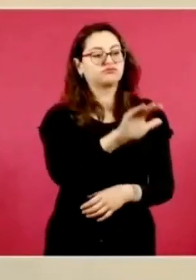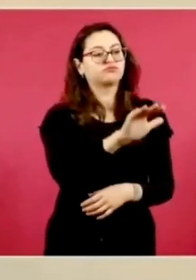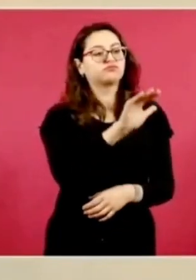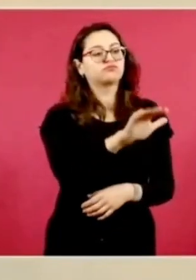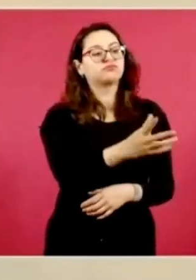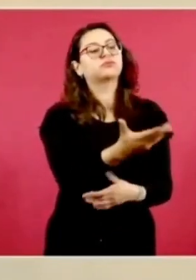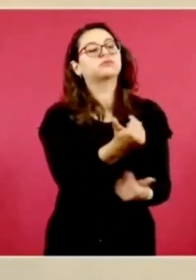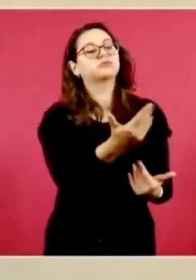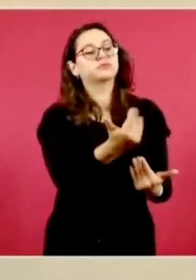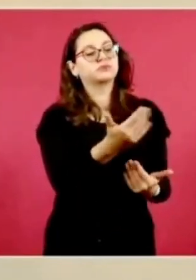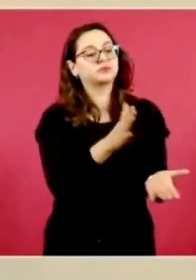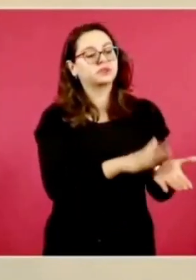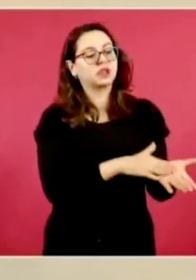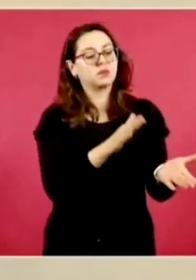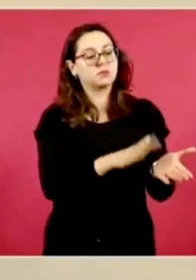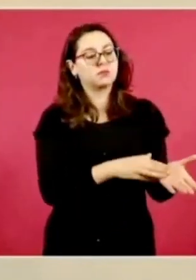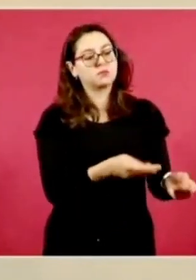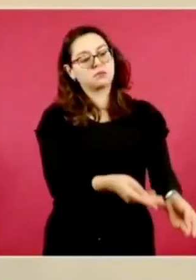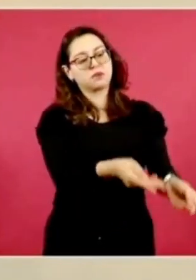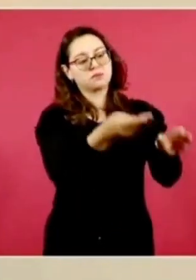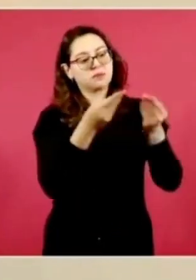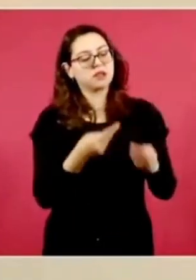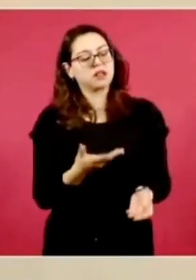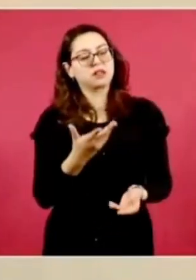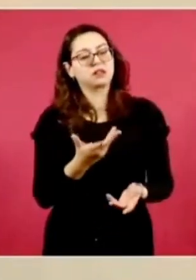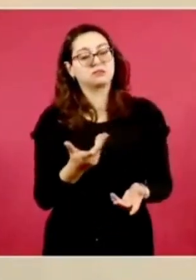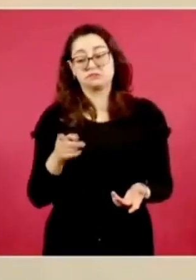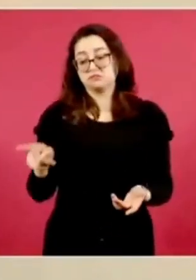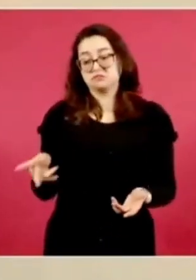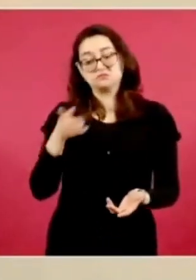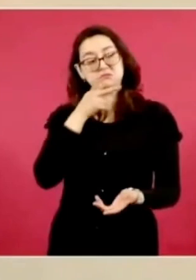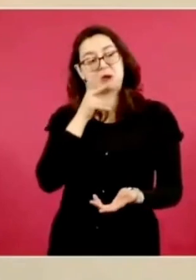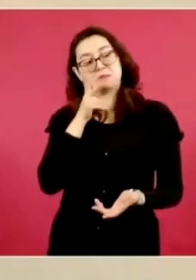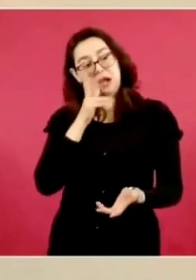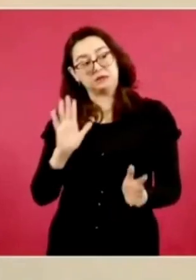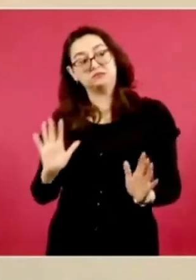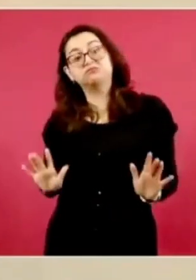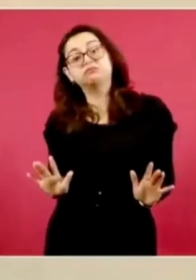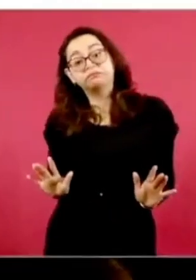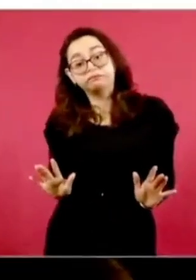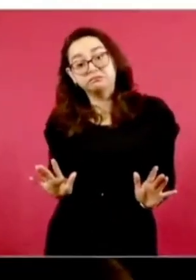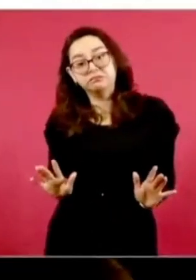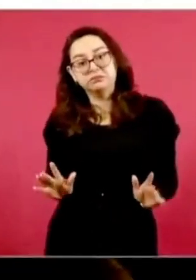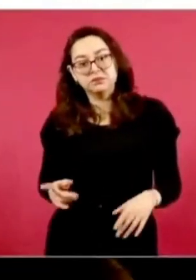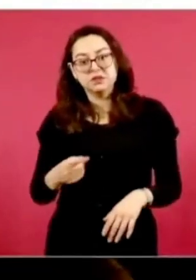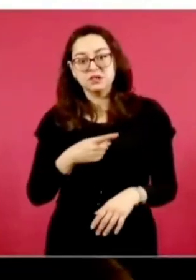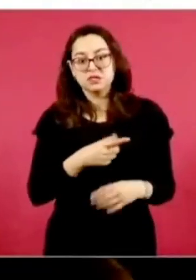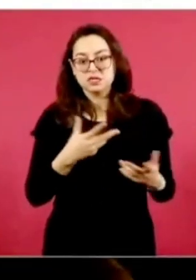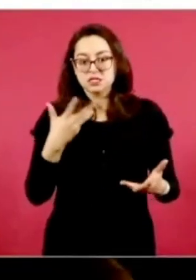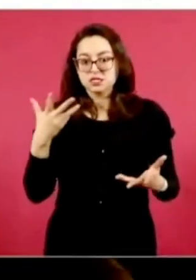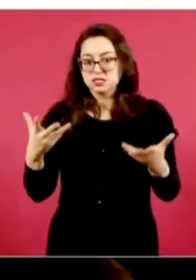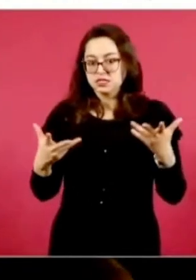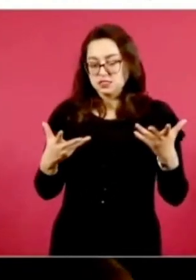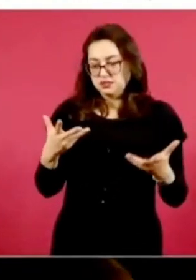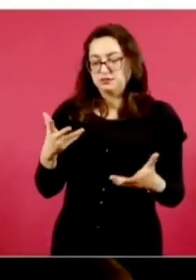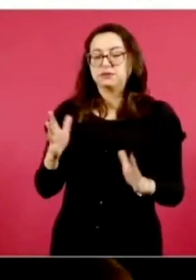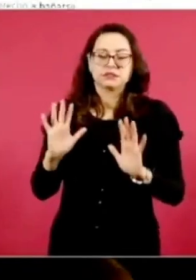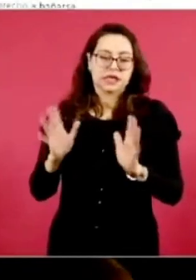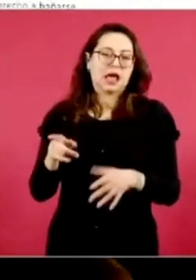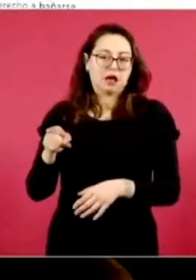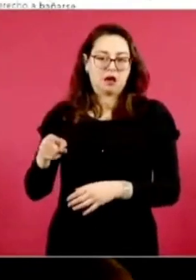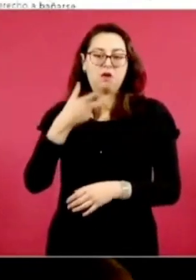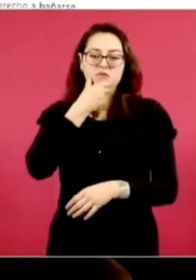devolución de documentos de carácter personal a cambio de liberar a su padre. Ella fue vinculada a proceso. Adelante.